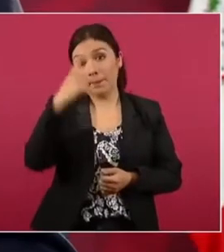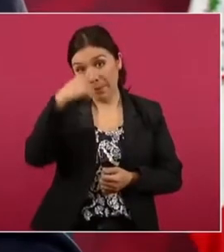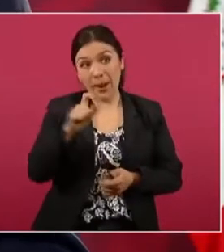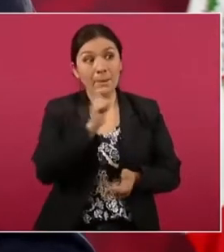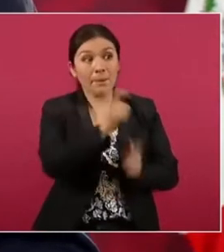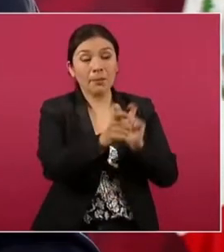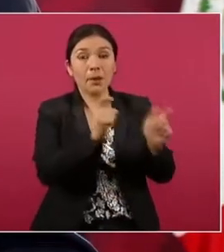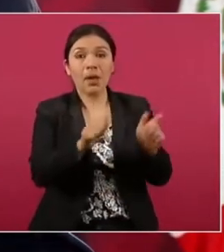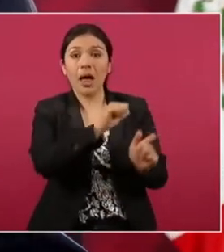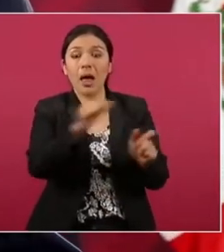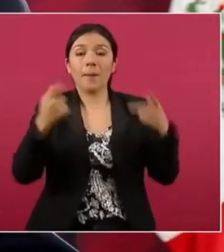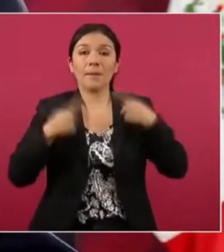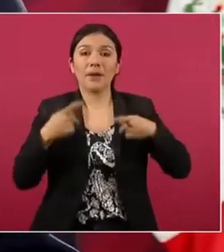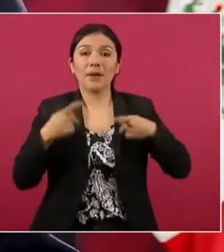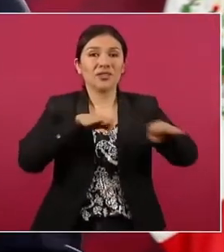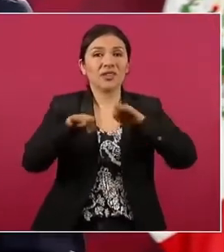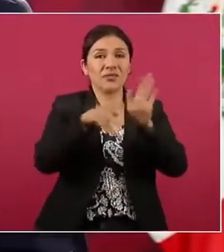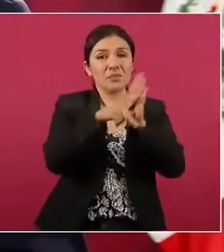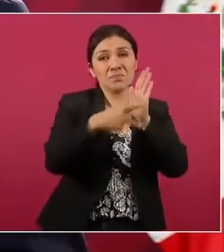periodistas